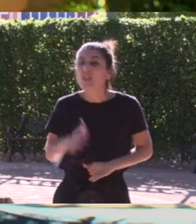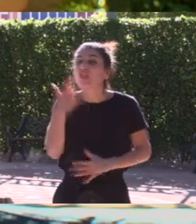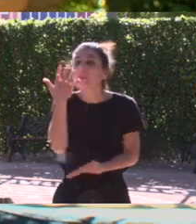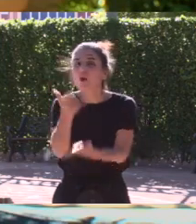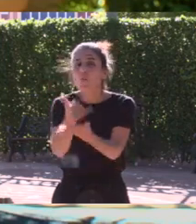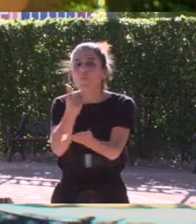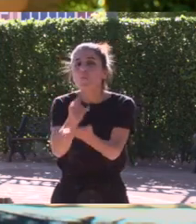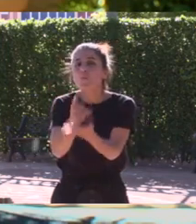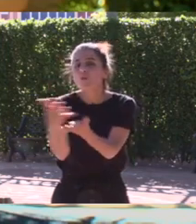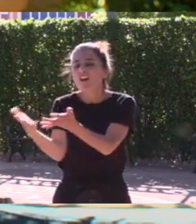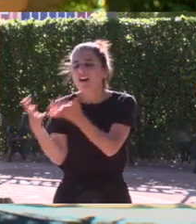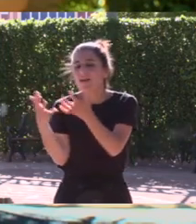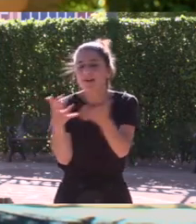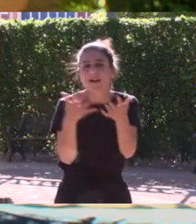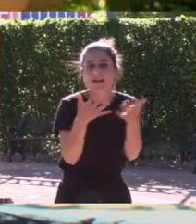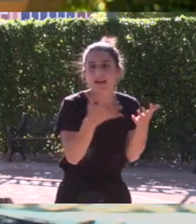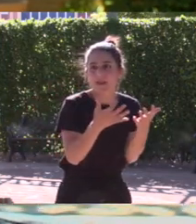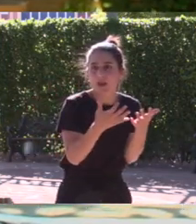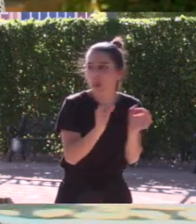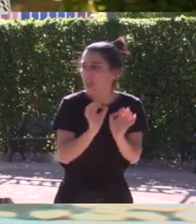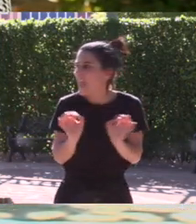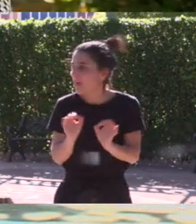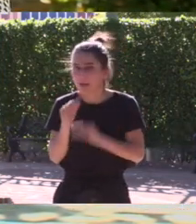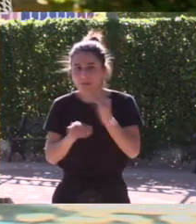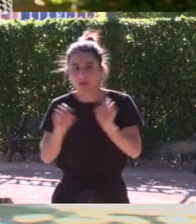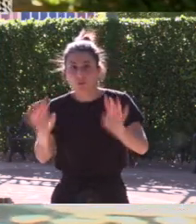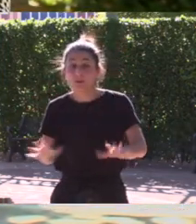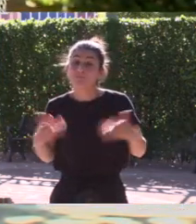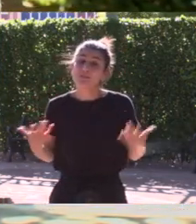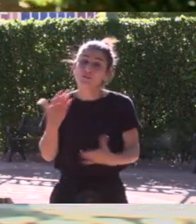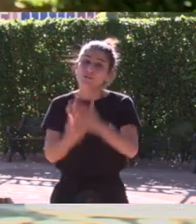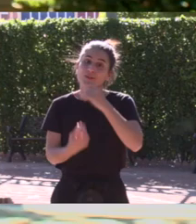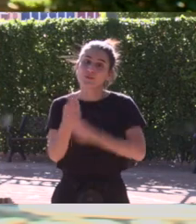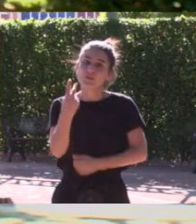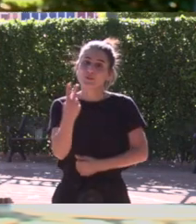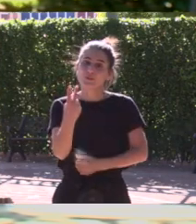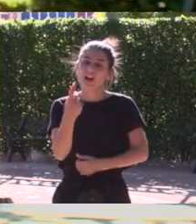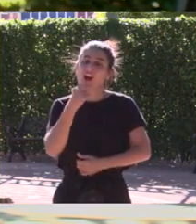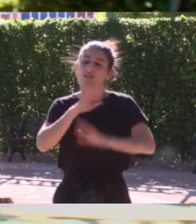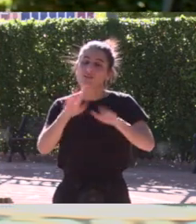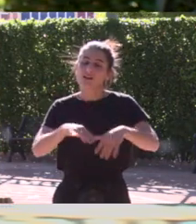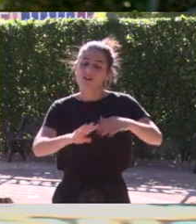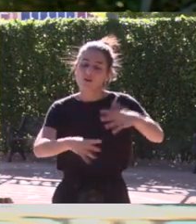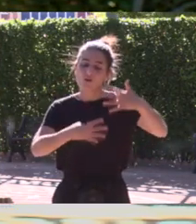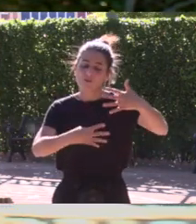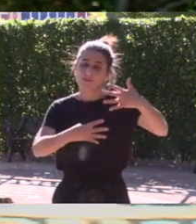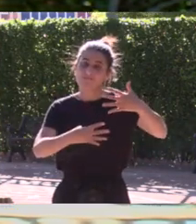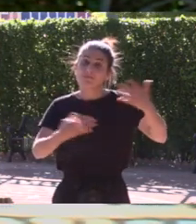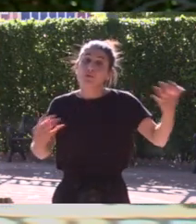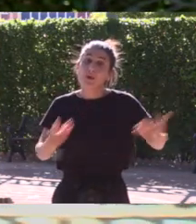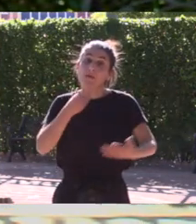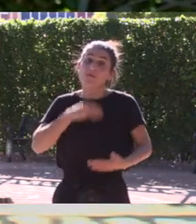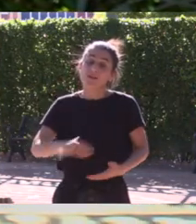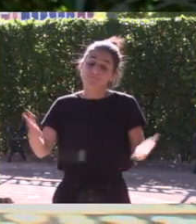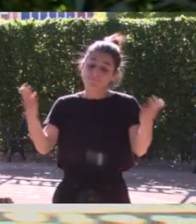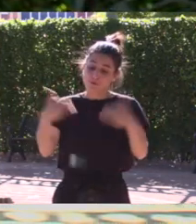nadie en el circuito había ganado cinco pruebas en un mundial pero con dos tropiezos pues quedamos novenas a mí